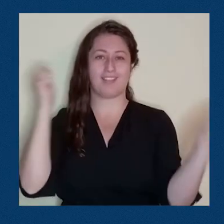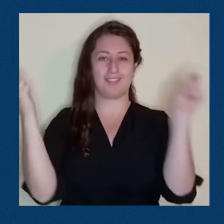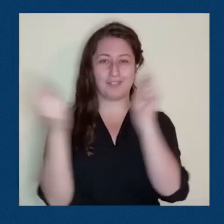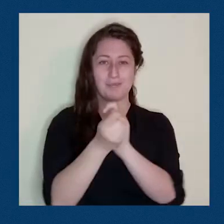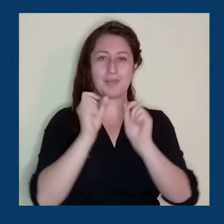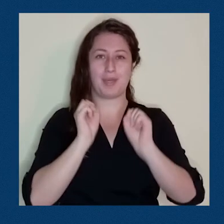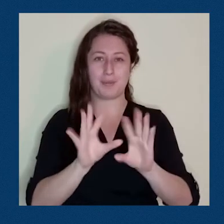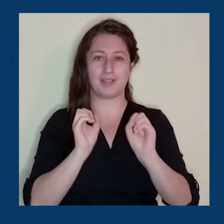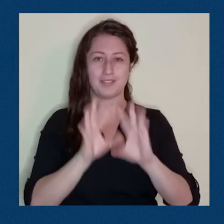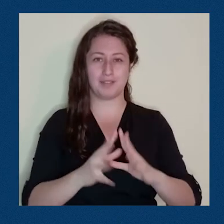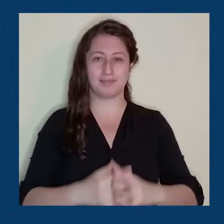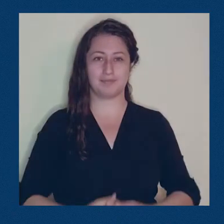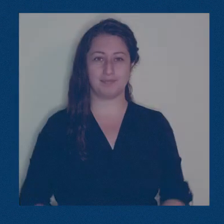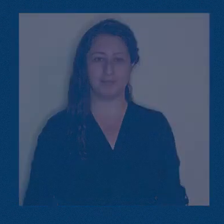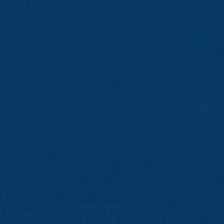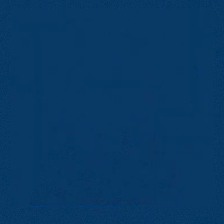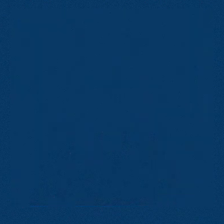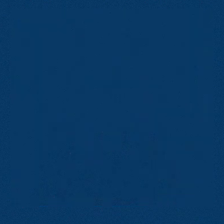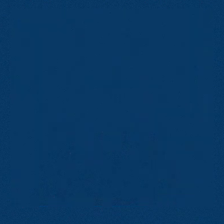transformador de la educación.